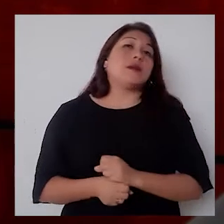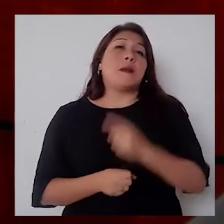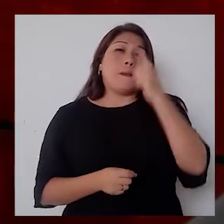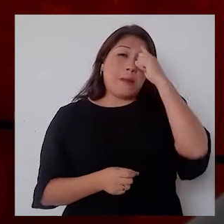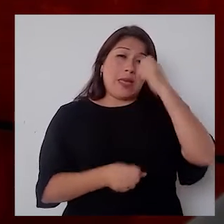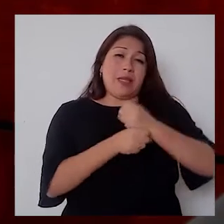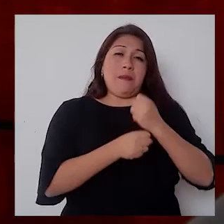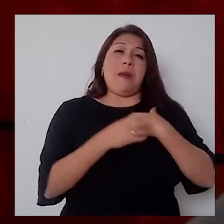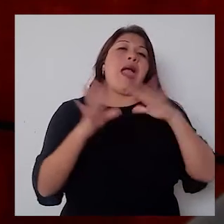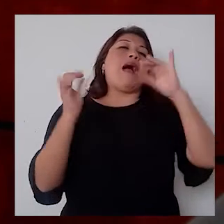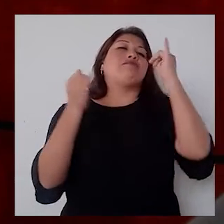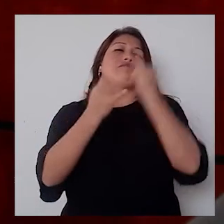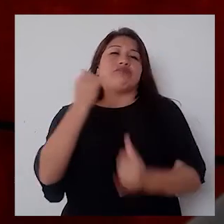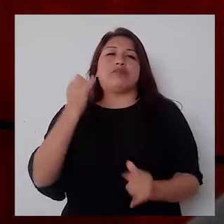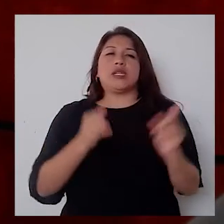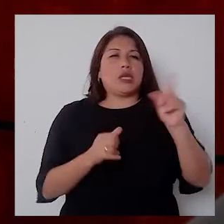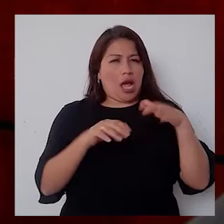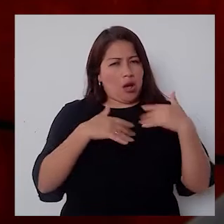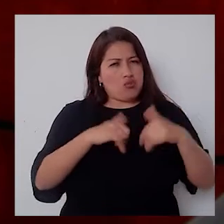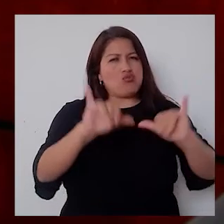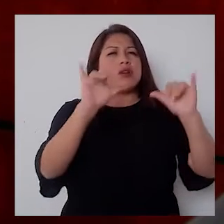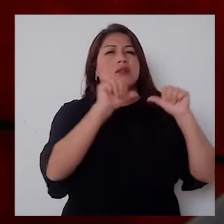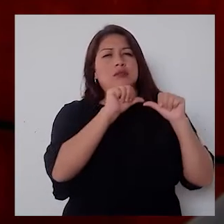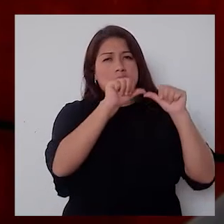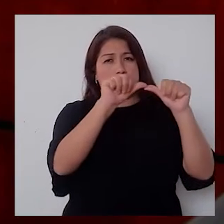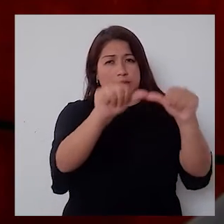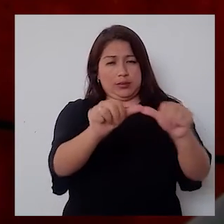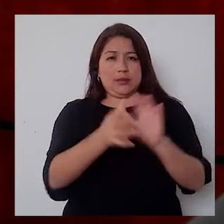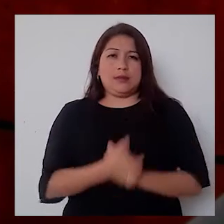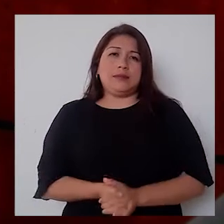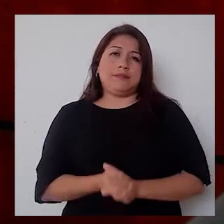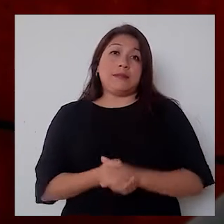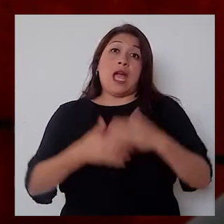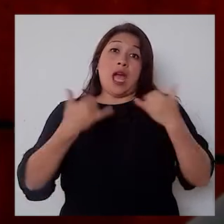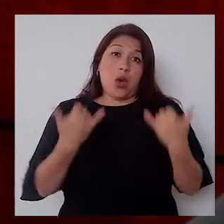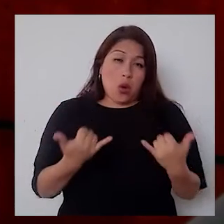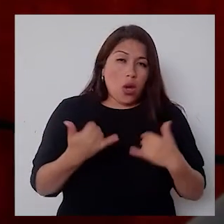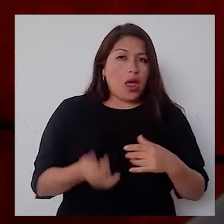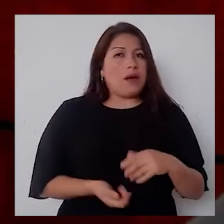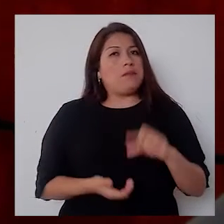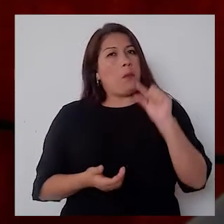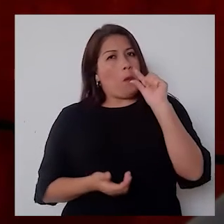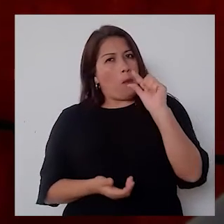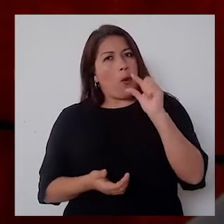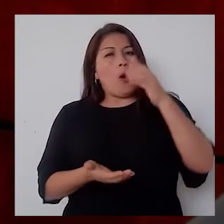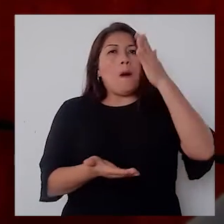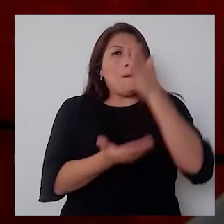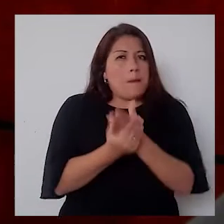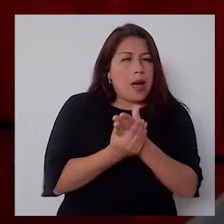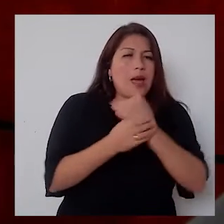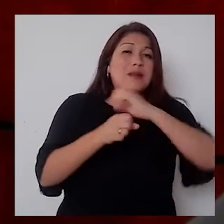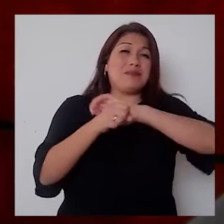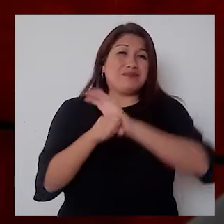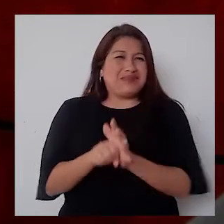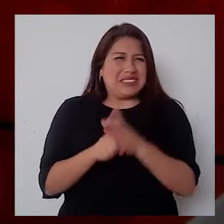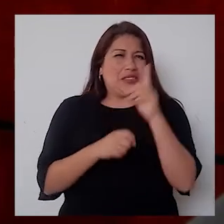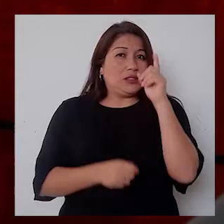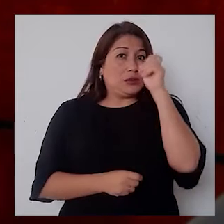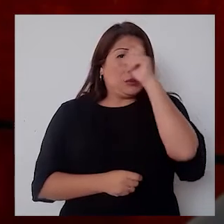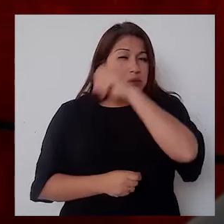permanente. Durante la pandemia tuvo que frenarse un poco porque el Estado no